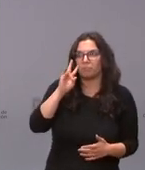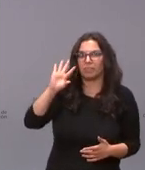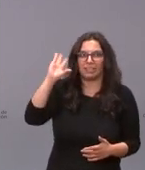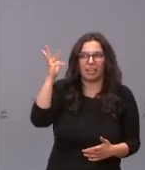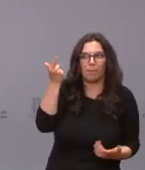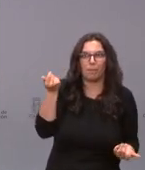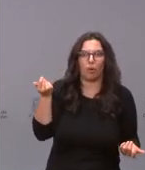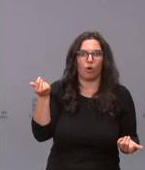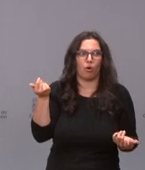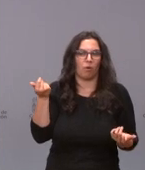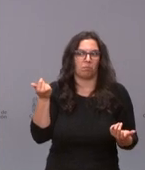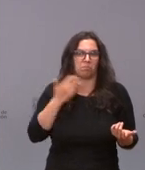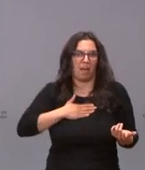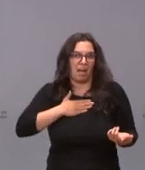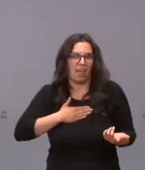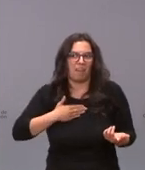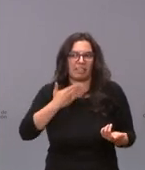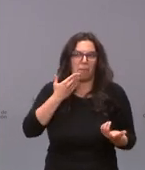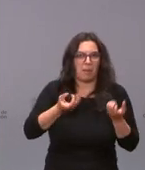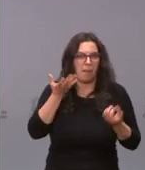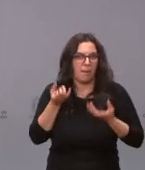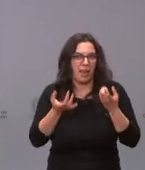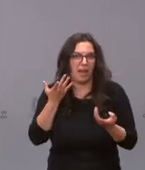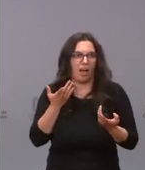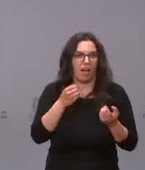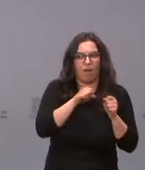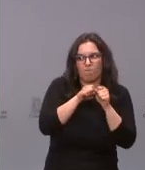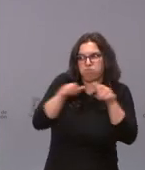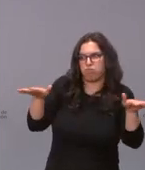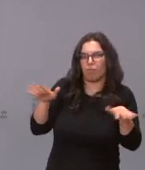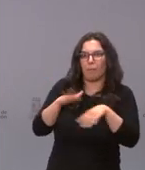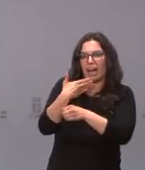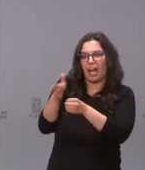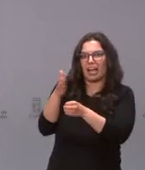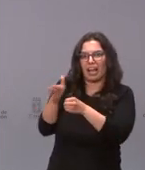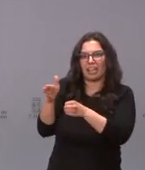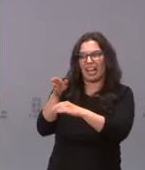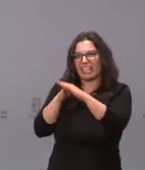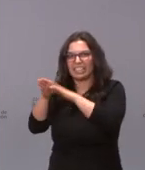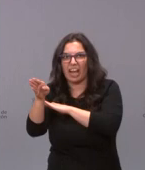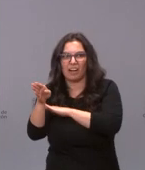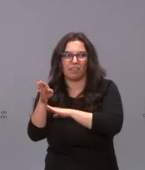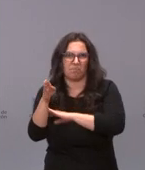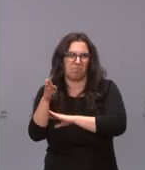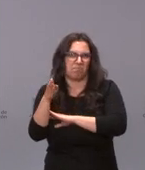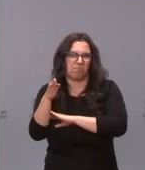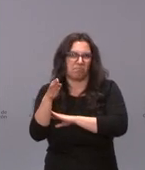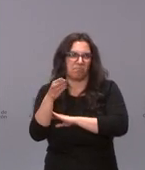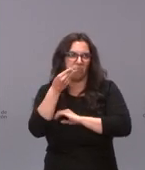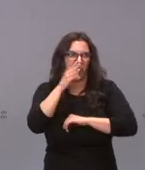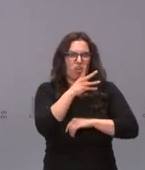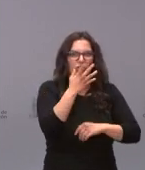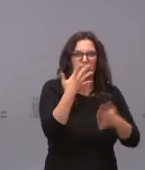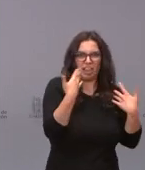ya primaveral estos días que uno se vaya de un sitio a otro para tomarse una caña en el interior en vez de en la terraza no parece una cosa